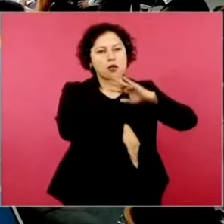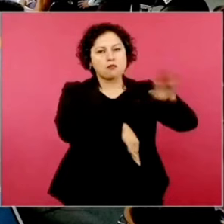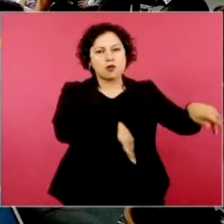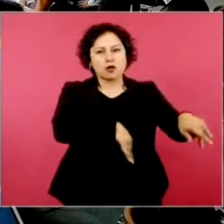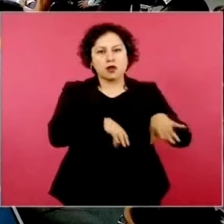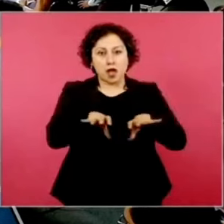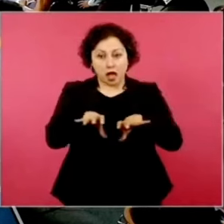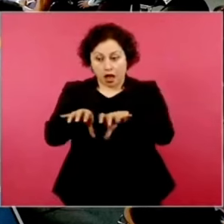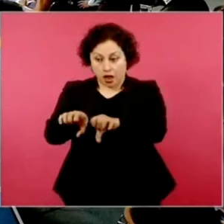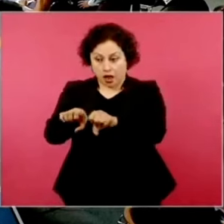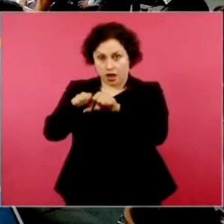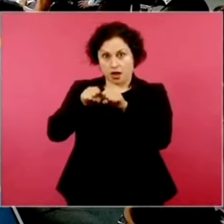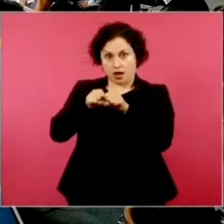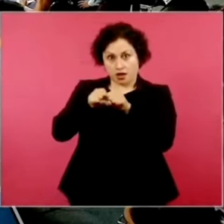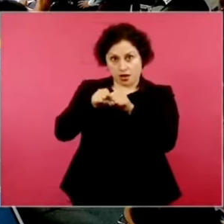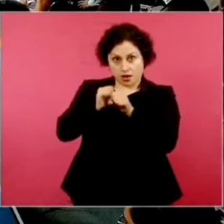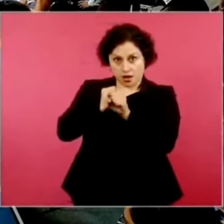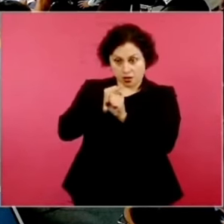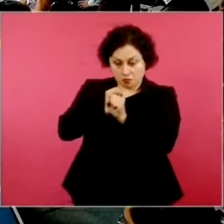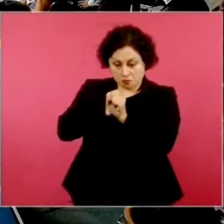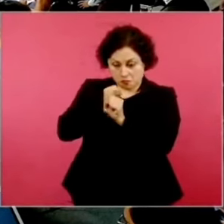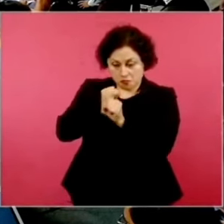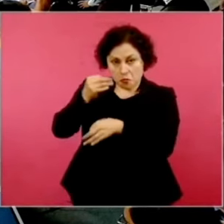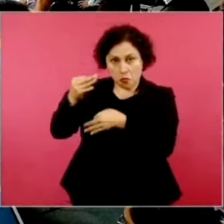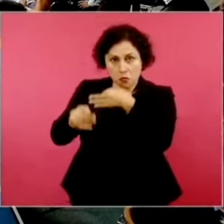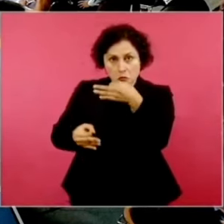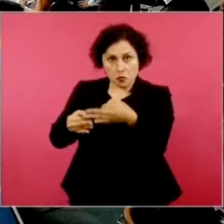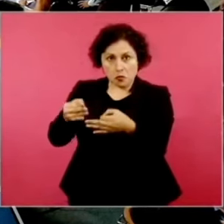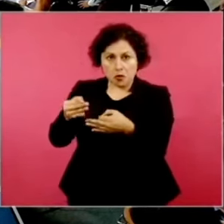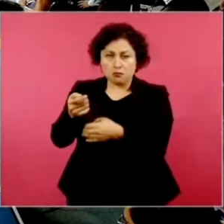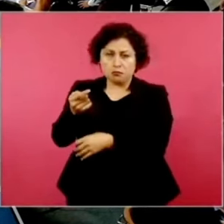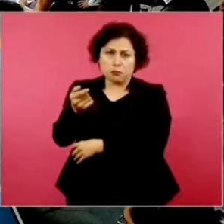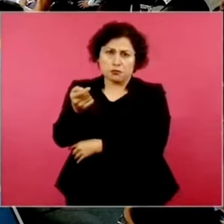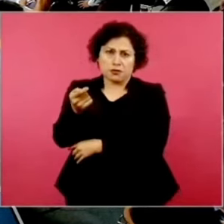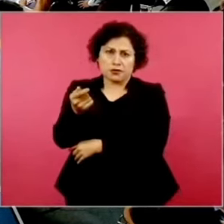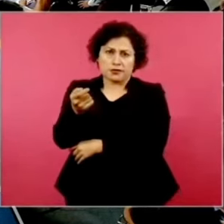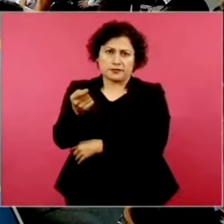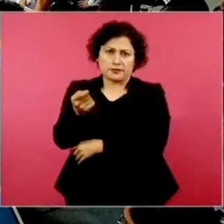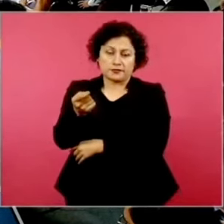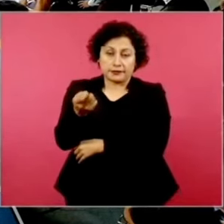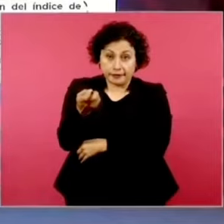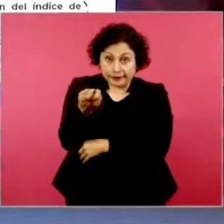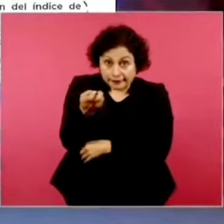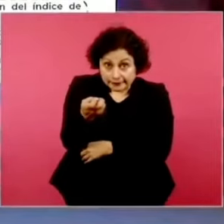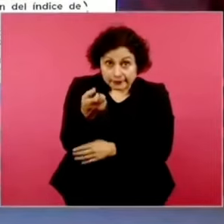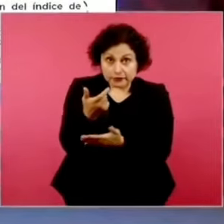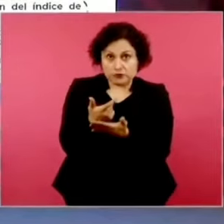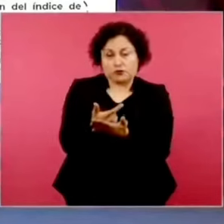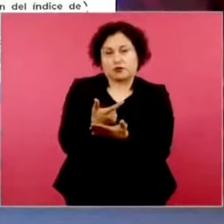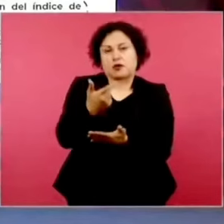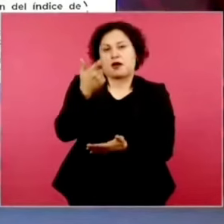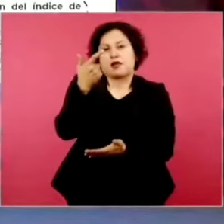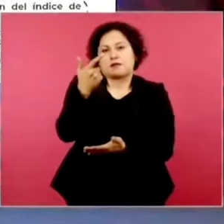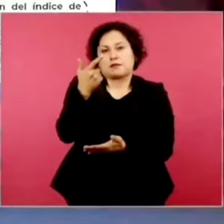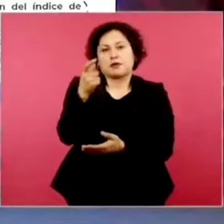Eso es gravísimo en 2011.